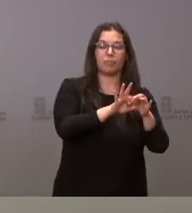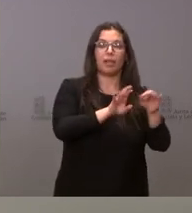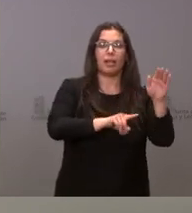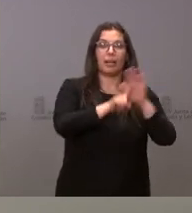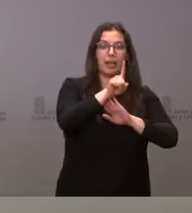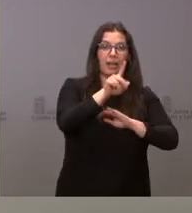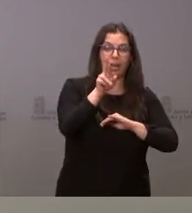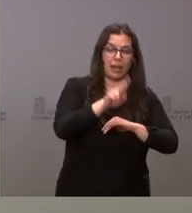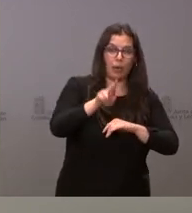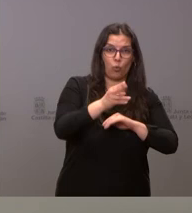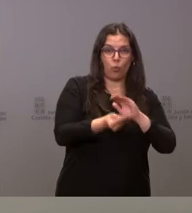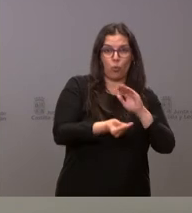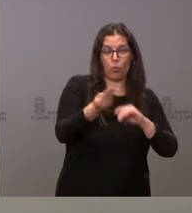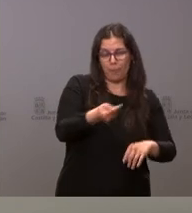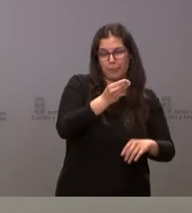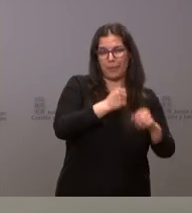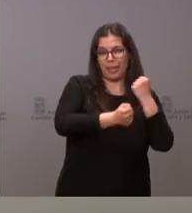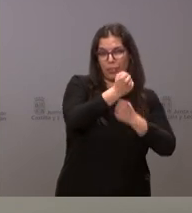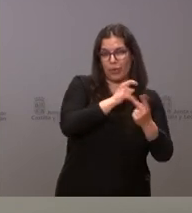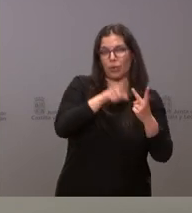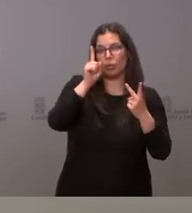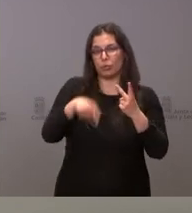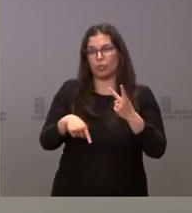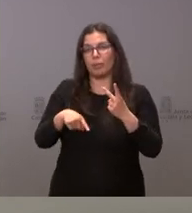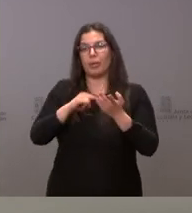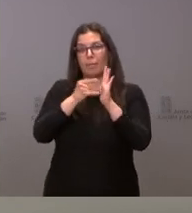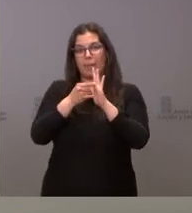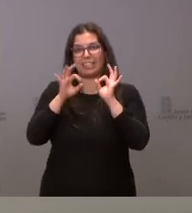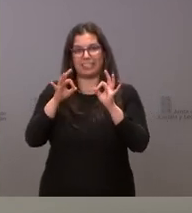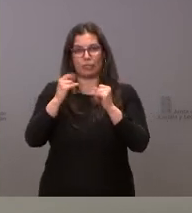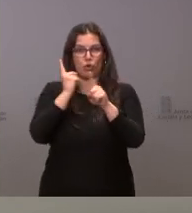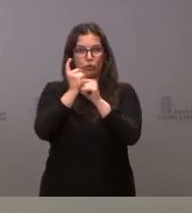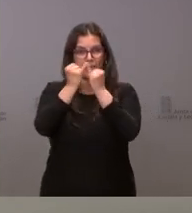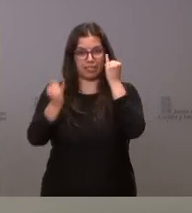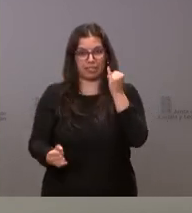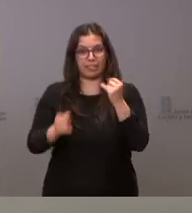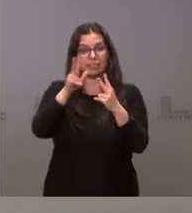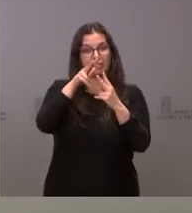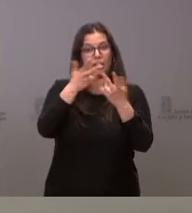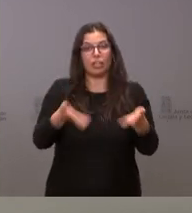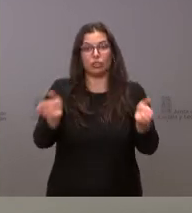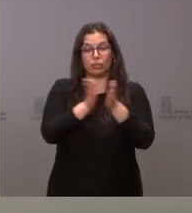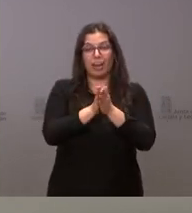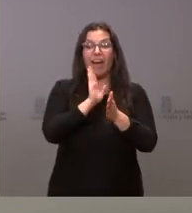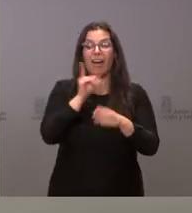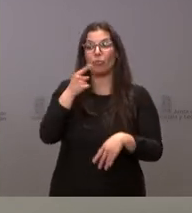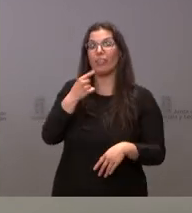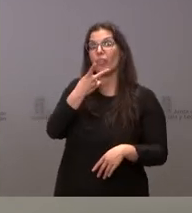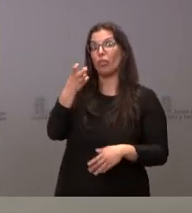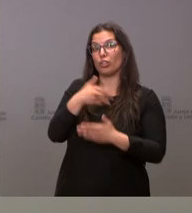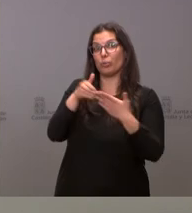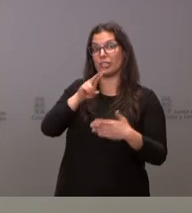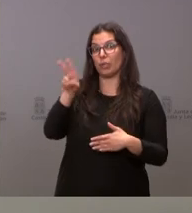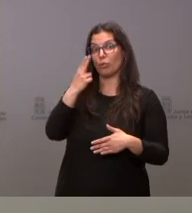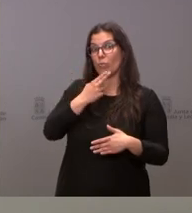con la situación de agravamiento de la crisis. Y le confirmo que la suma de ambas será superior a los 200 millones de euros que comprometió el